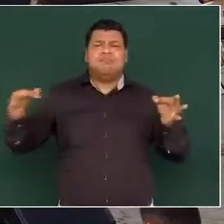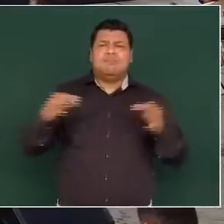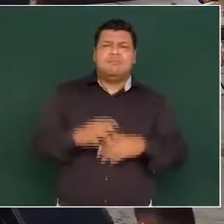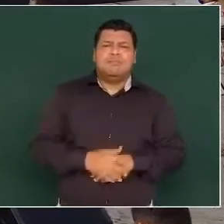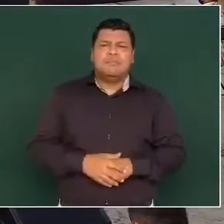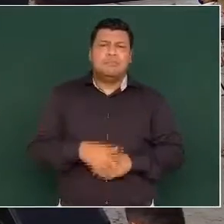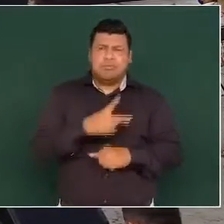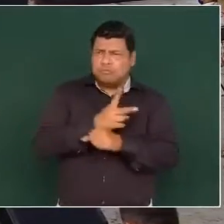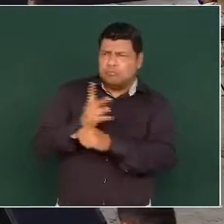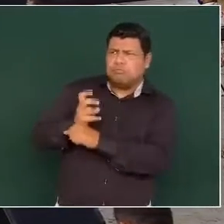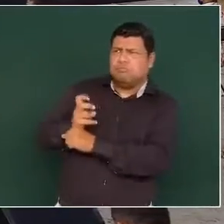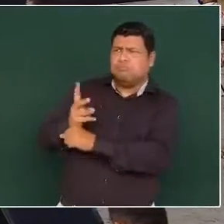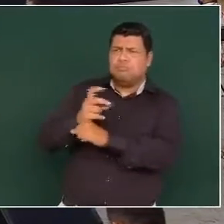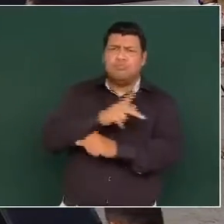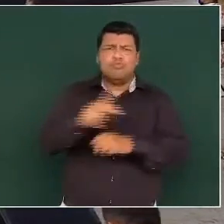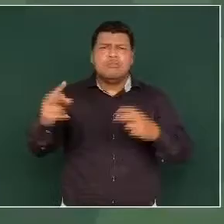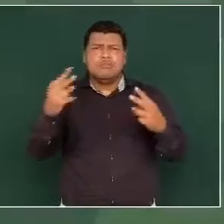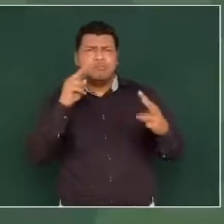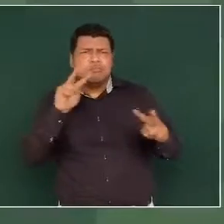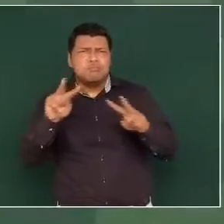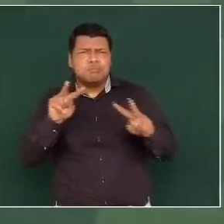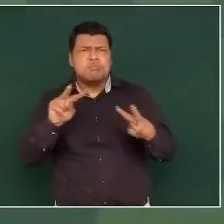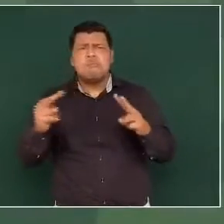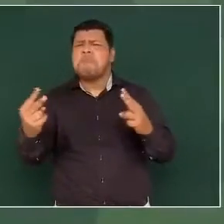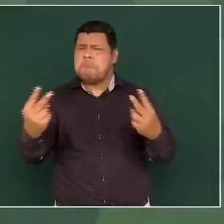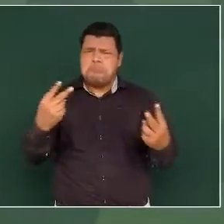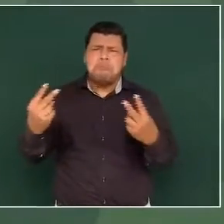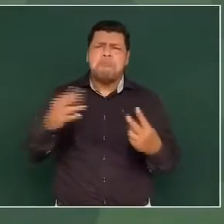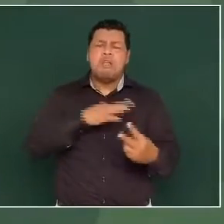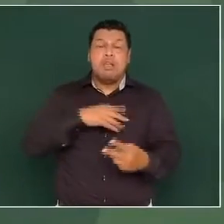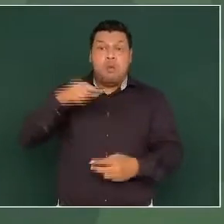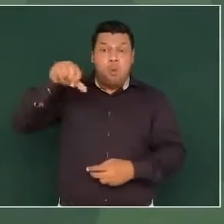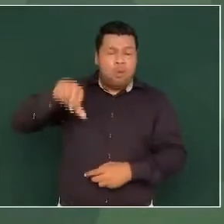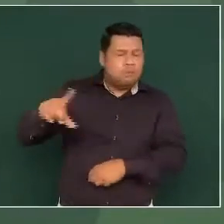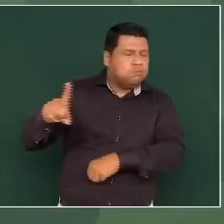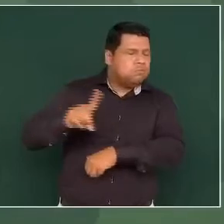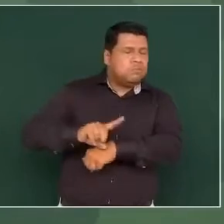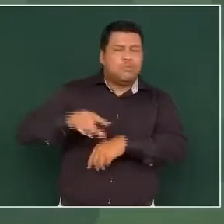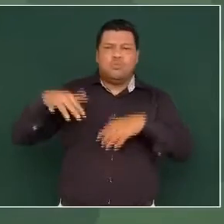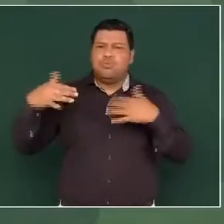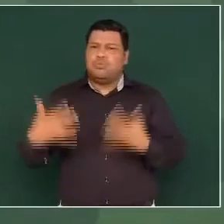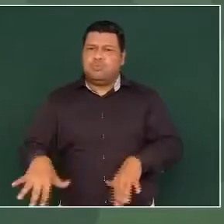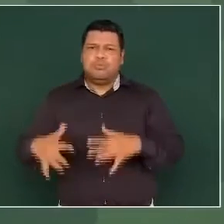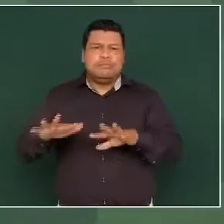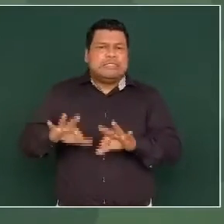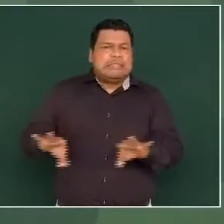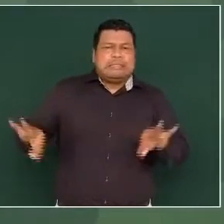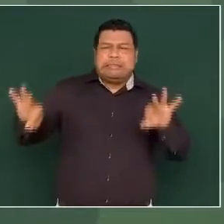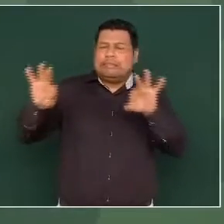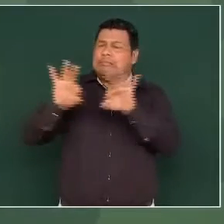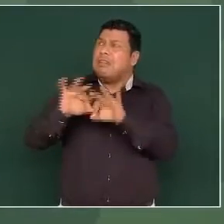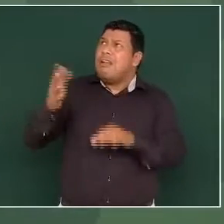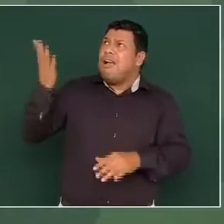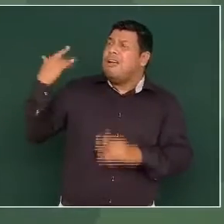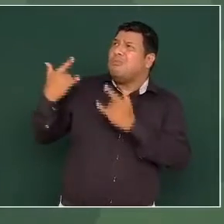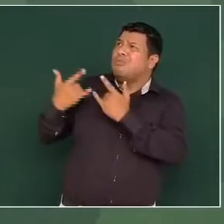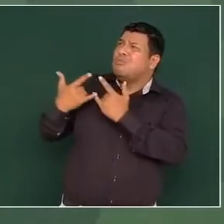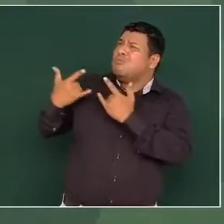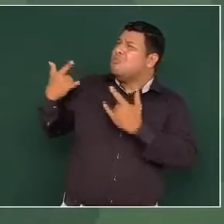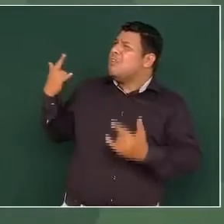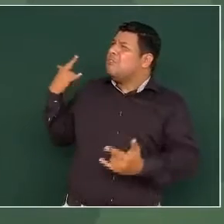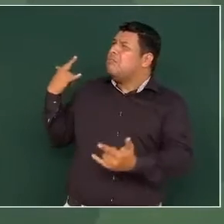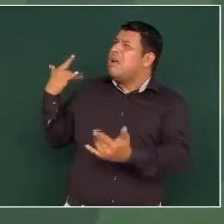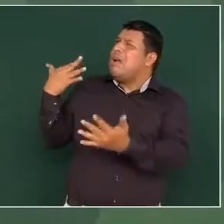día especial, una fecha histórica muy